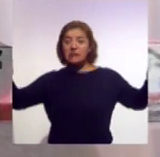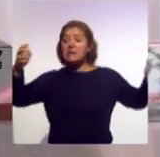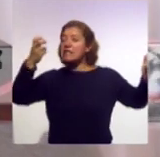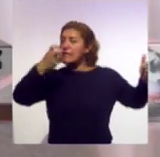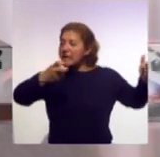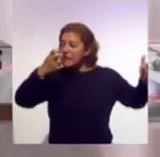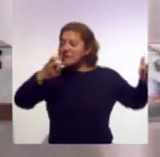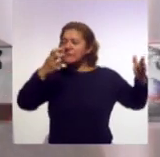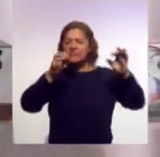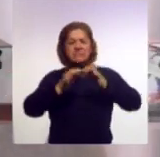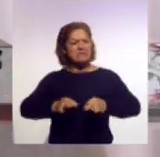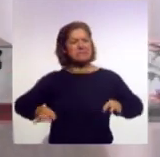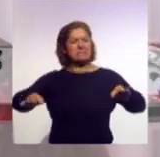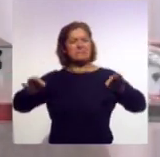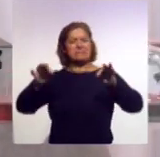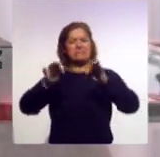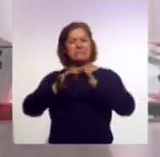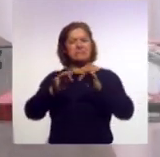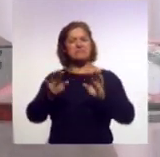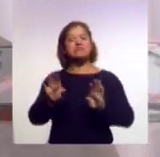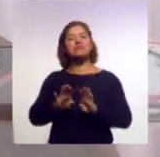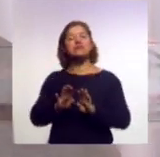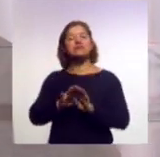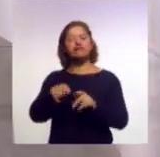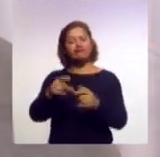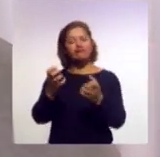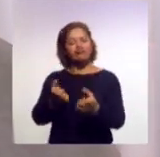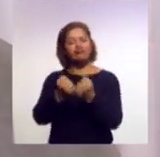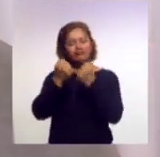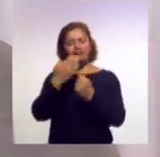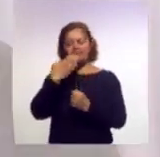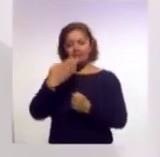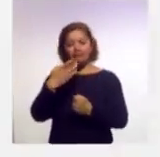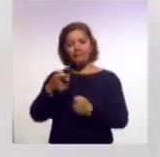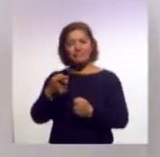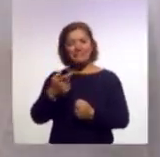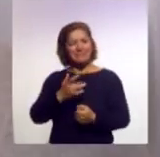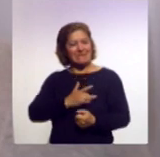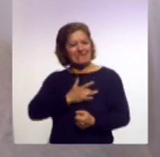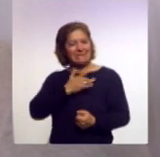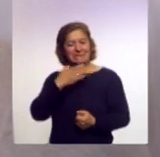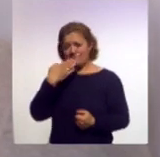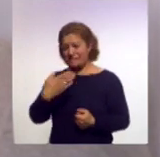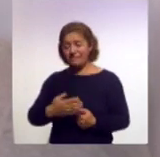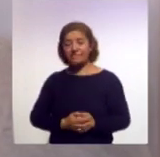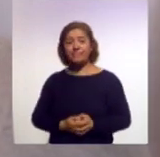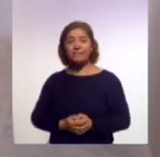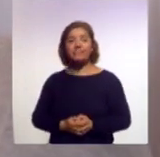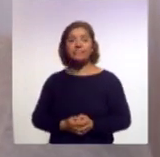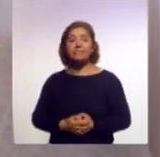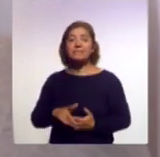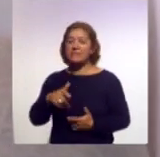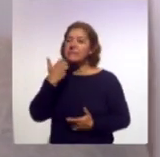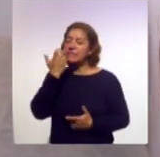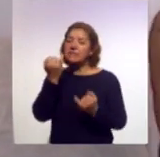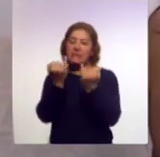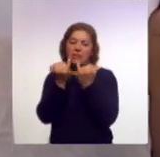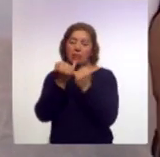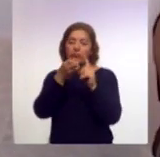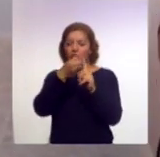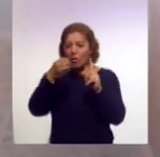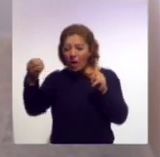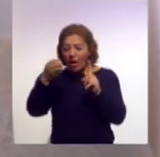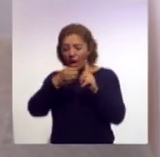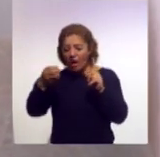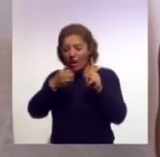hizo es muy destacable es un momento muy trascendental Estamos tratando también de organizar una serie